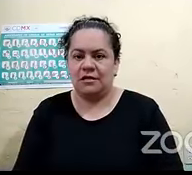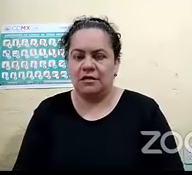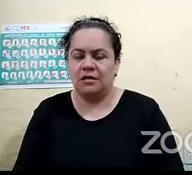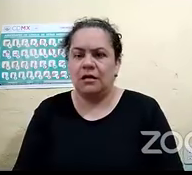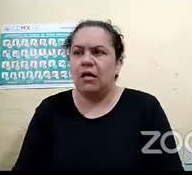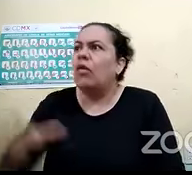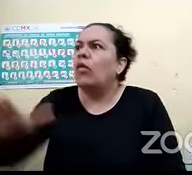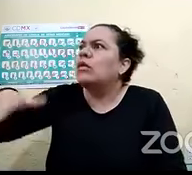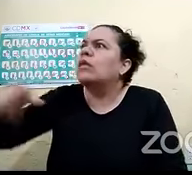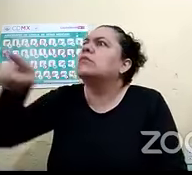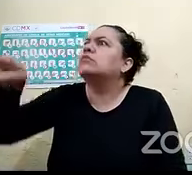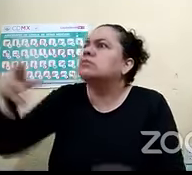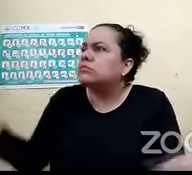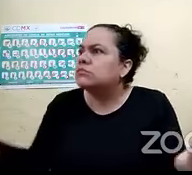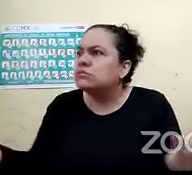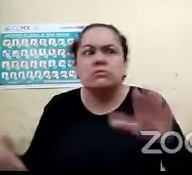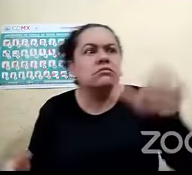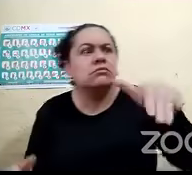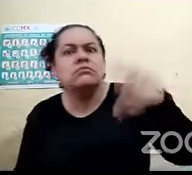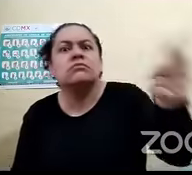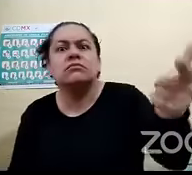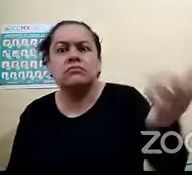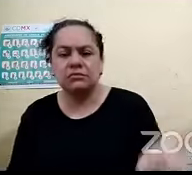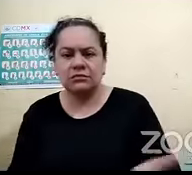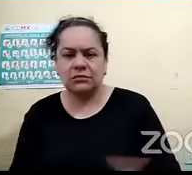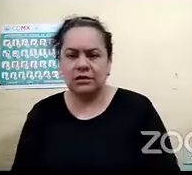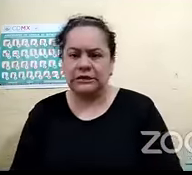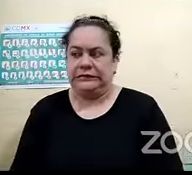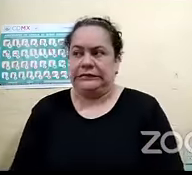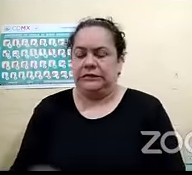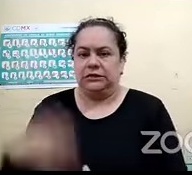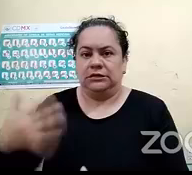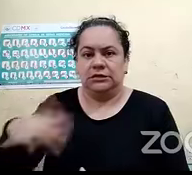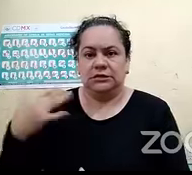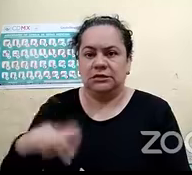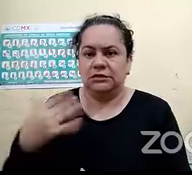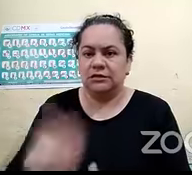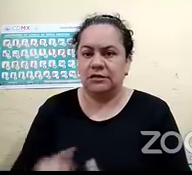sudanito y pero ya que pasó todo el peligro ¿no? mientras